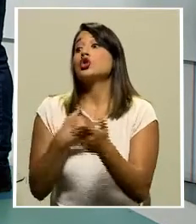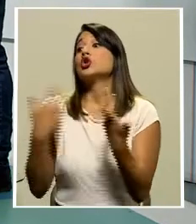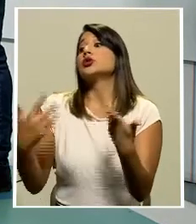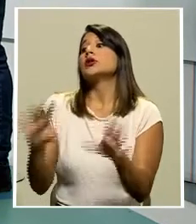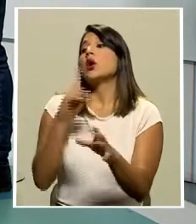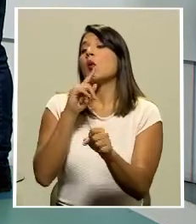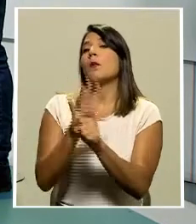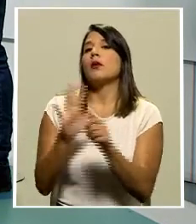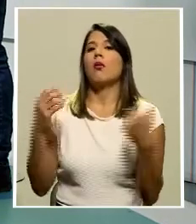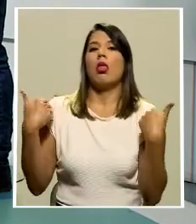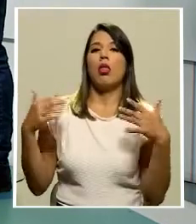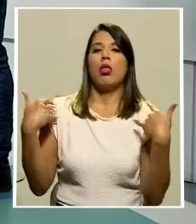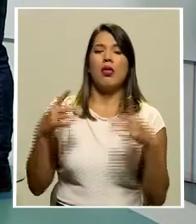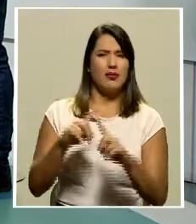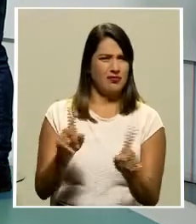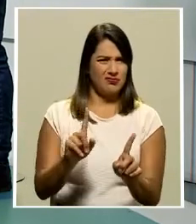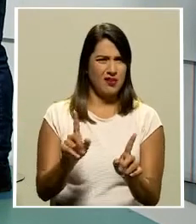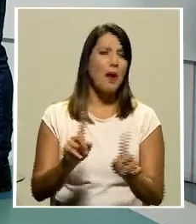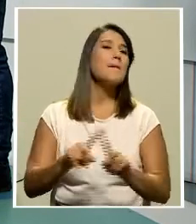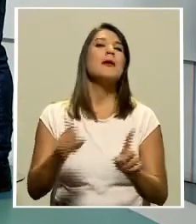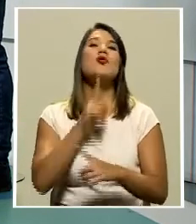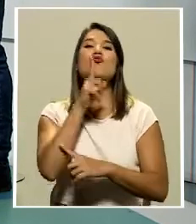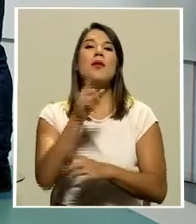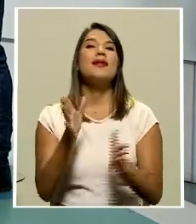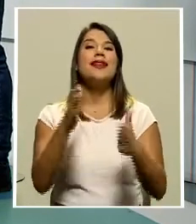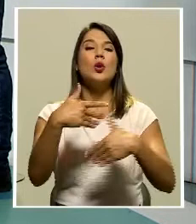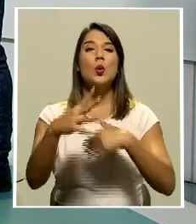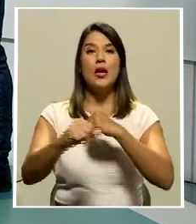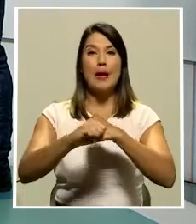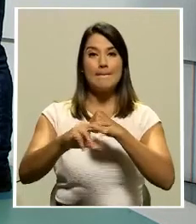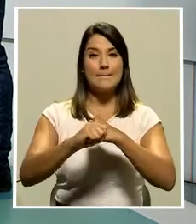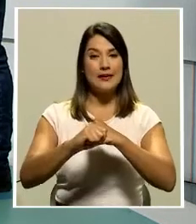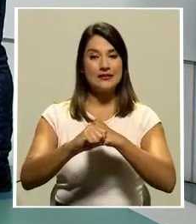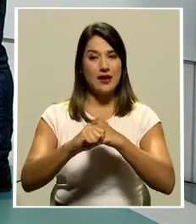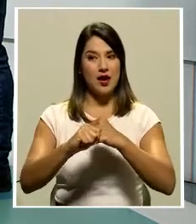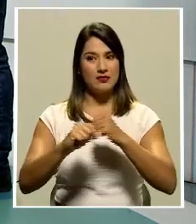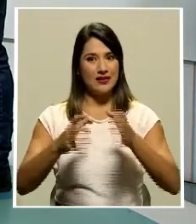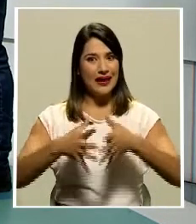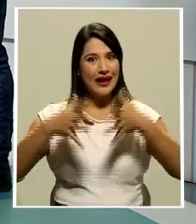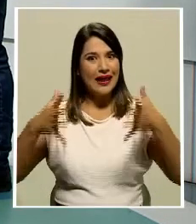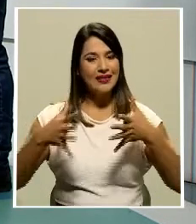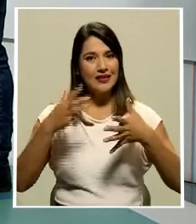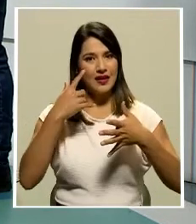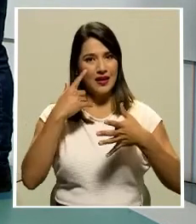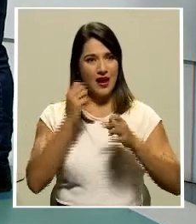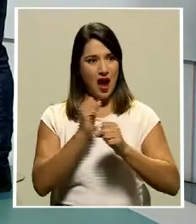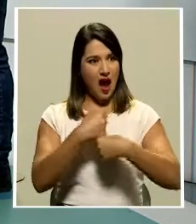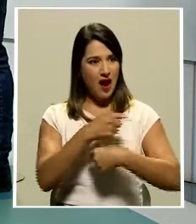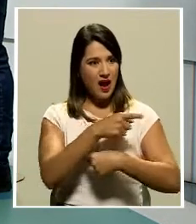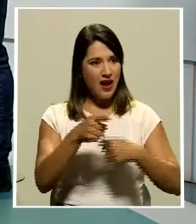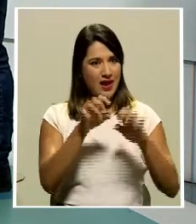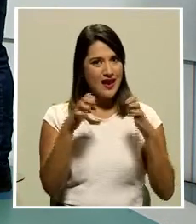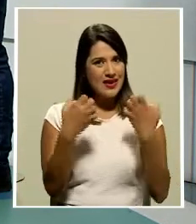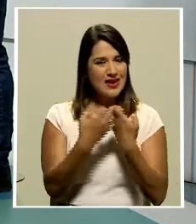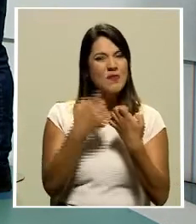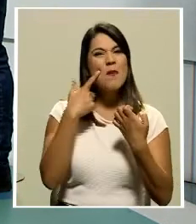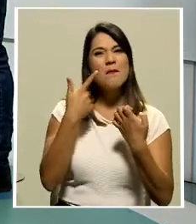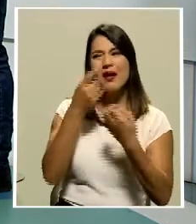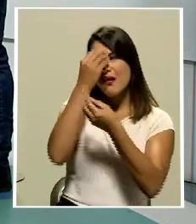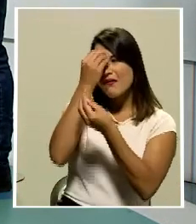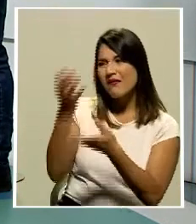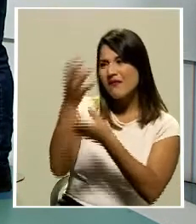realmente no hay una campaña fuerte de los equipos haciendo conciencia para que los aficionados no se acerquen y no hagan estas